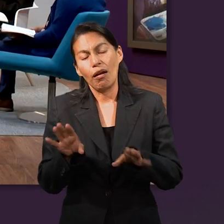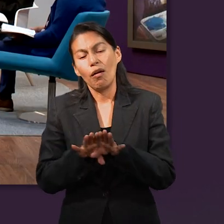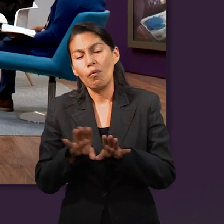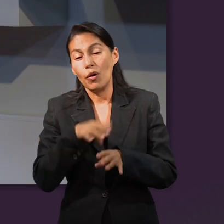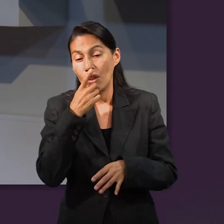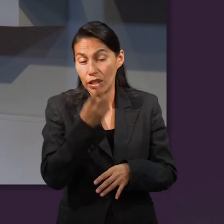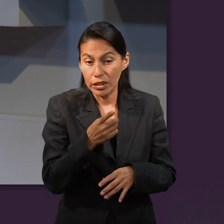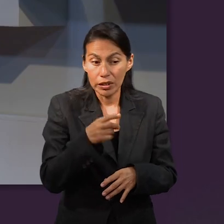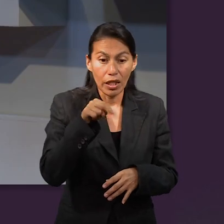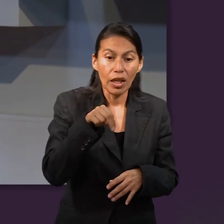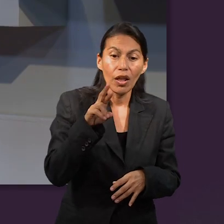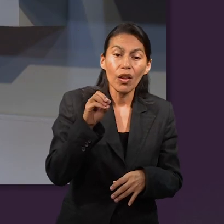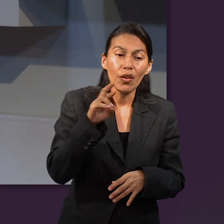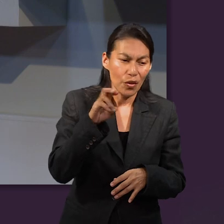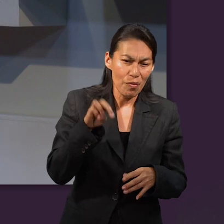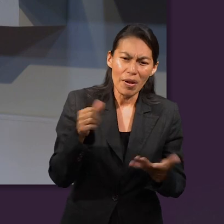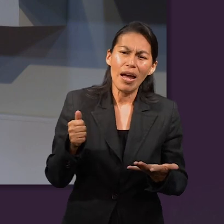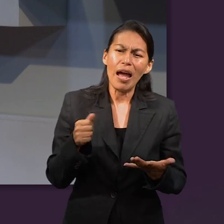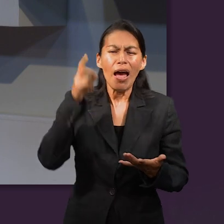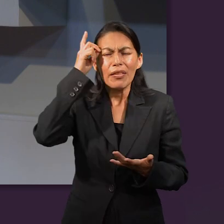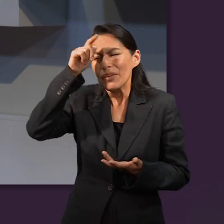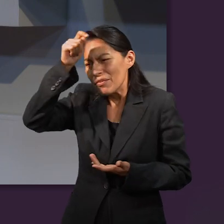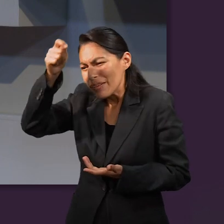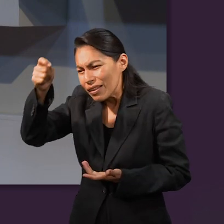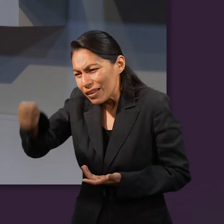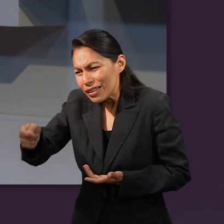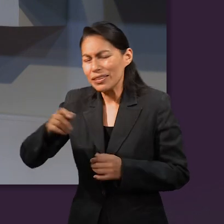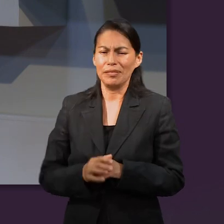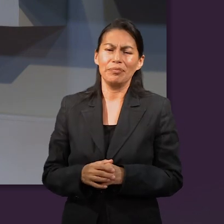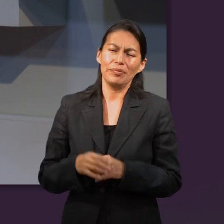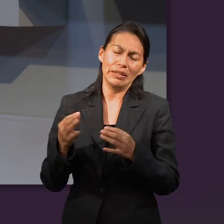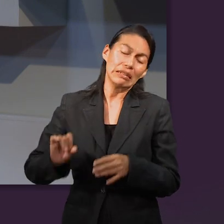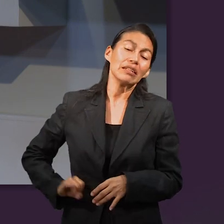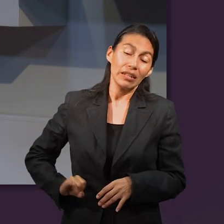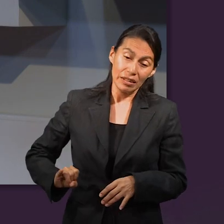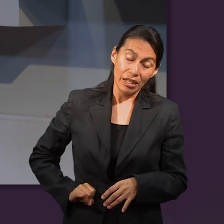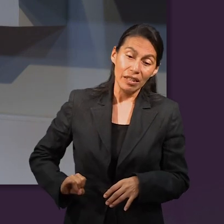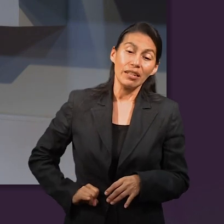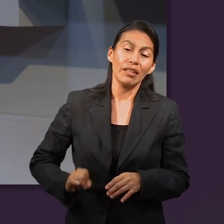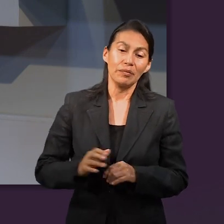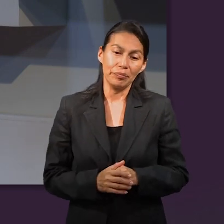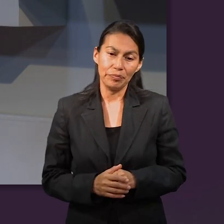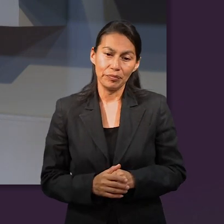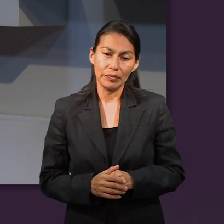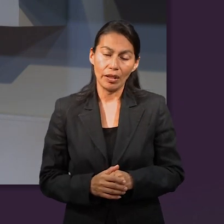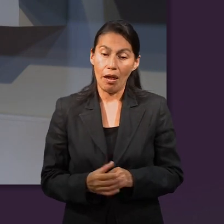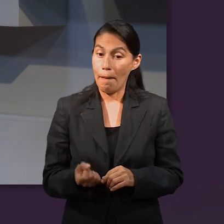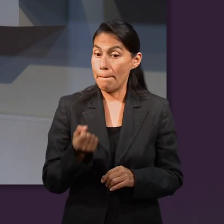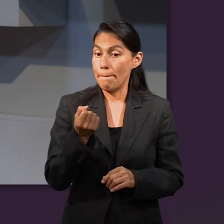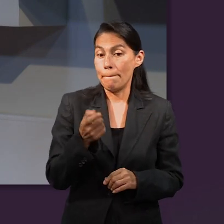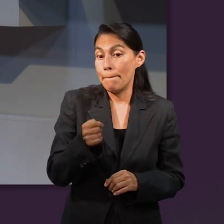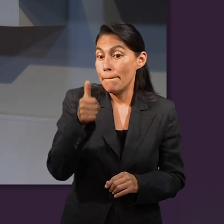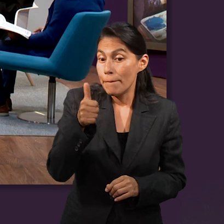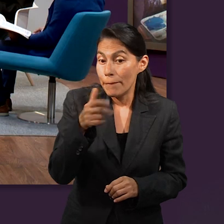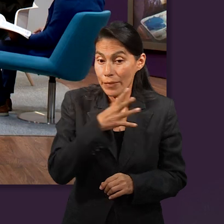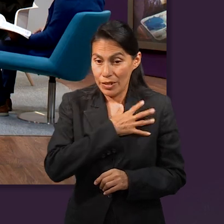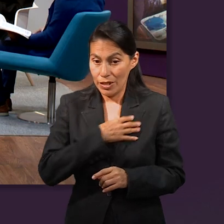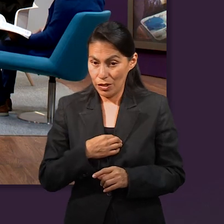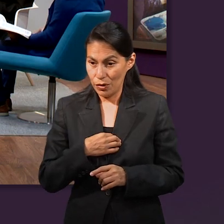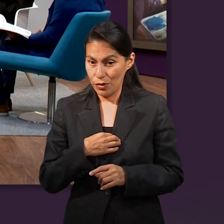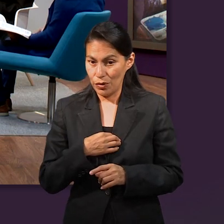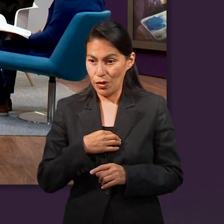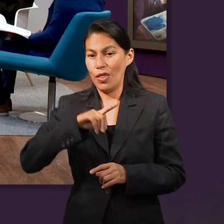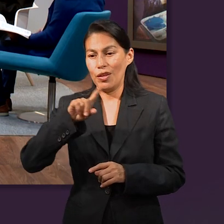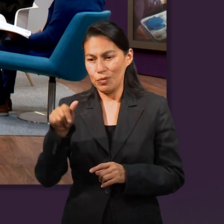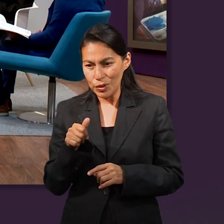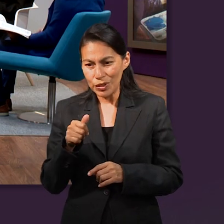nada amada. Y sin embargo, como nos dijo Normita y nos leyó, Dios la bendice. Y la bendice de una manera muy interesante. Primero, con el